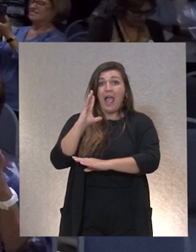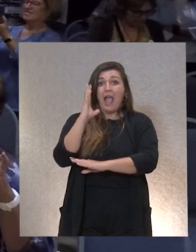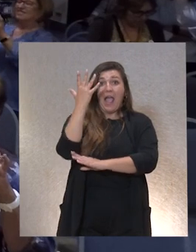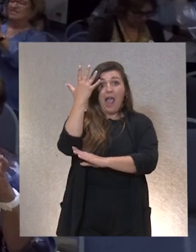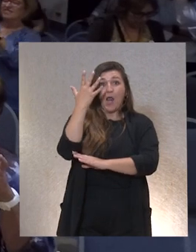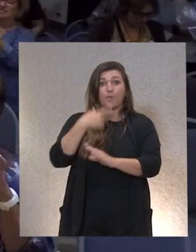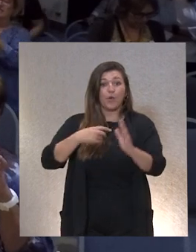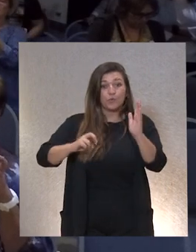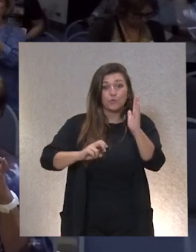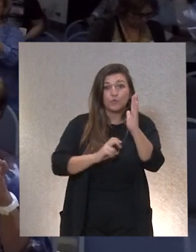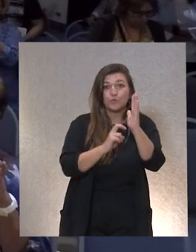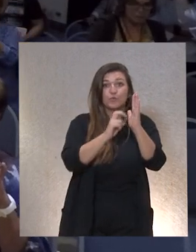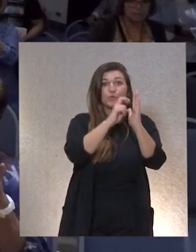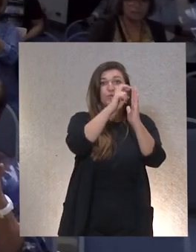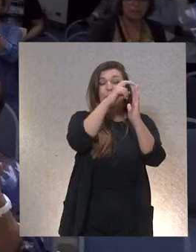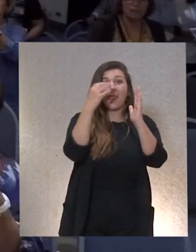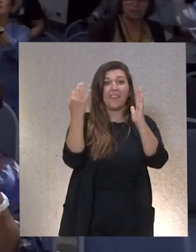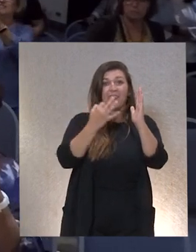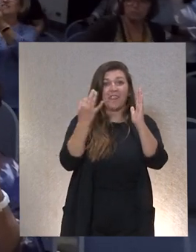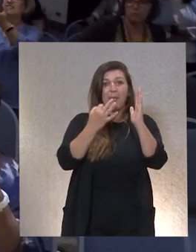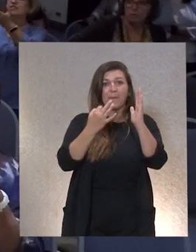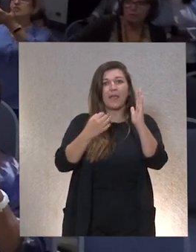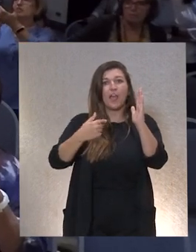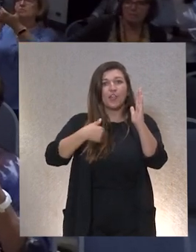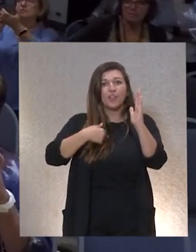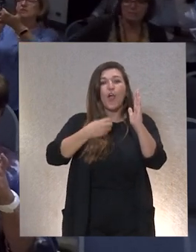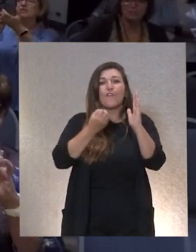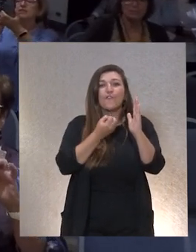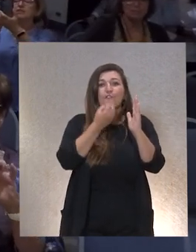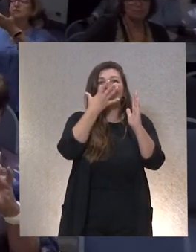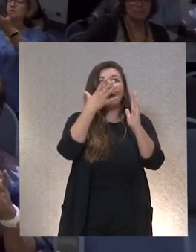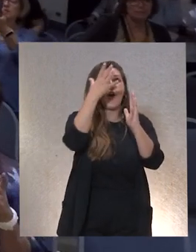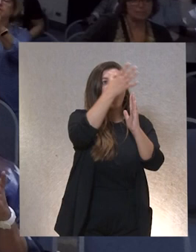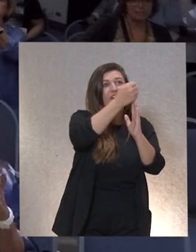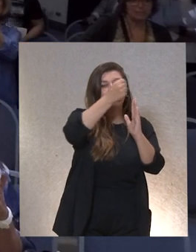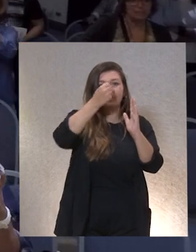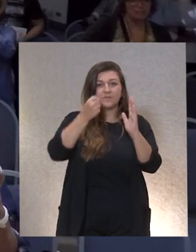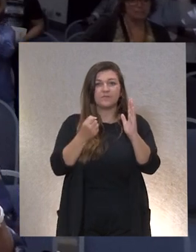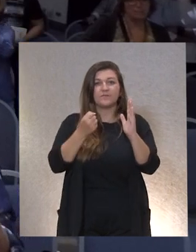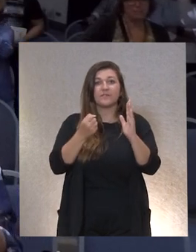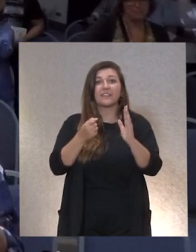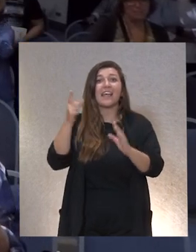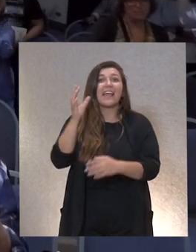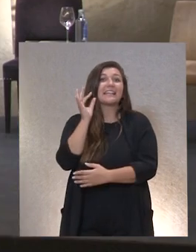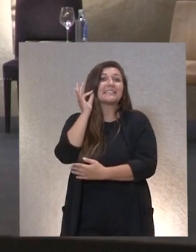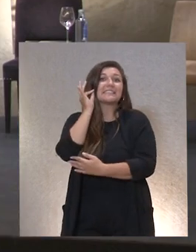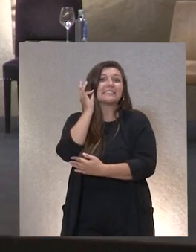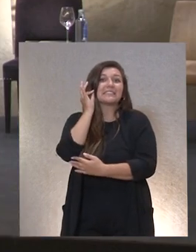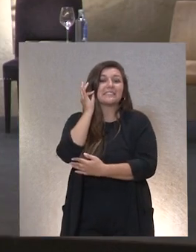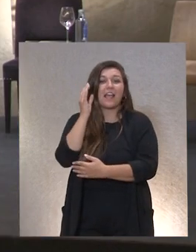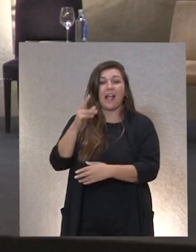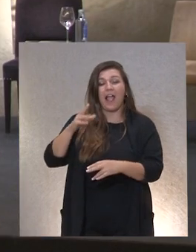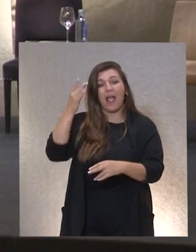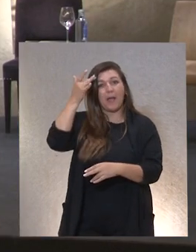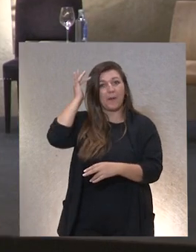Vengo de subir al árbol, vengo de coger la flor y